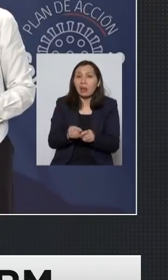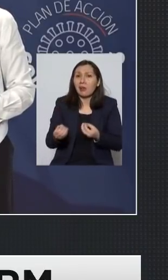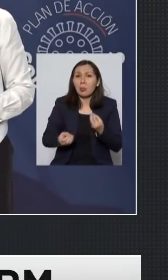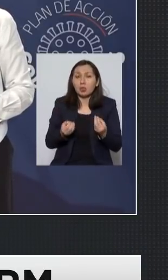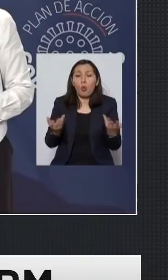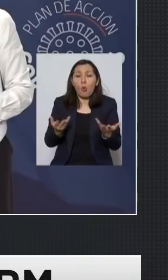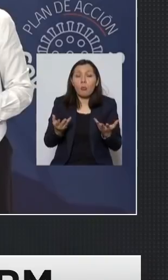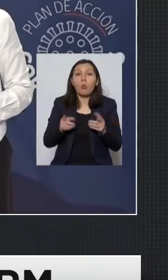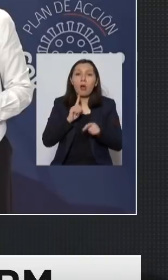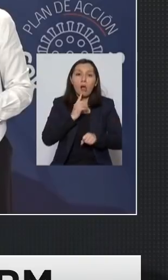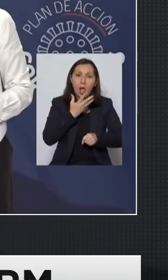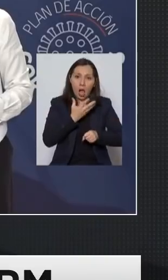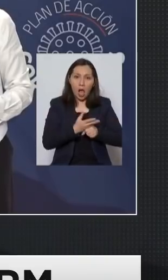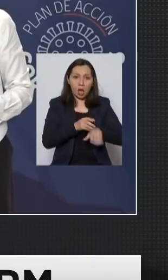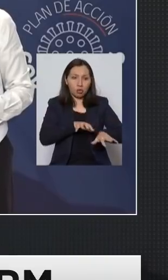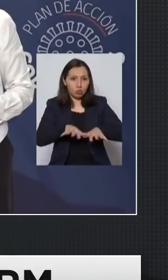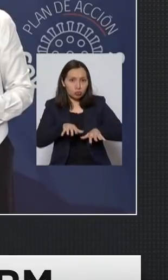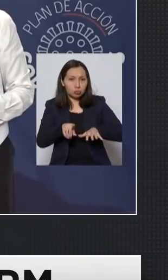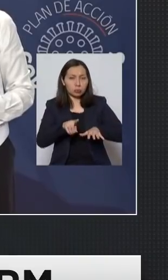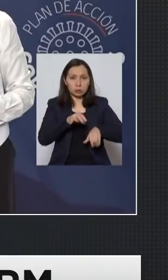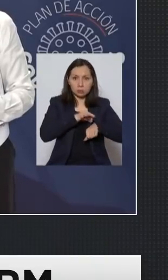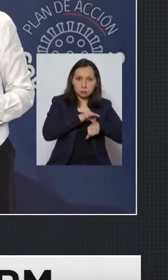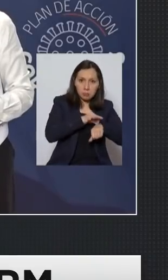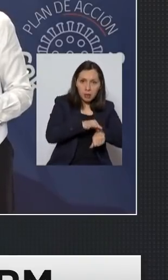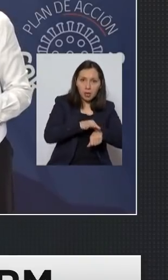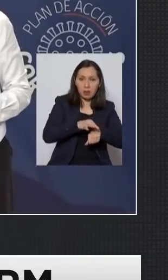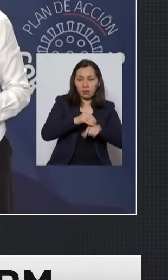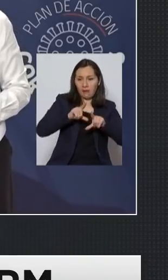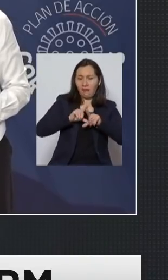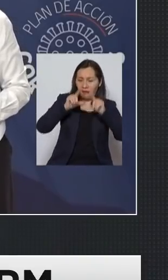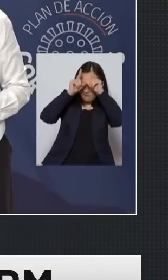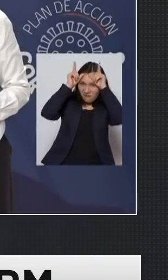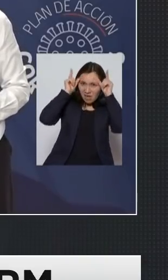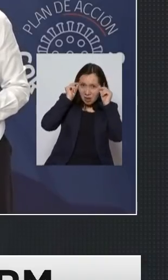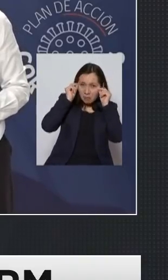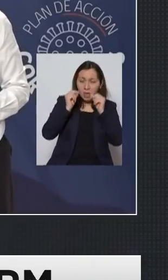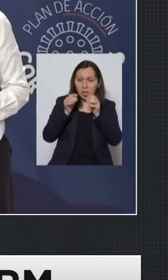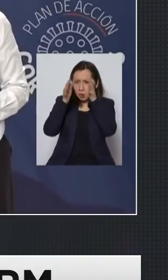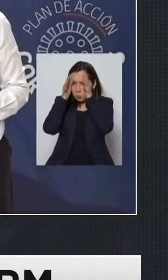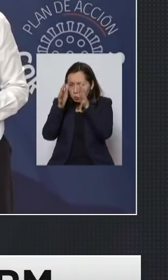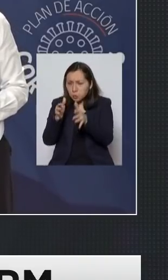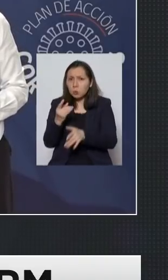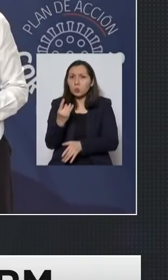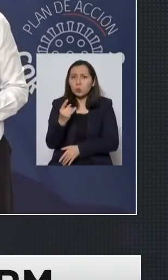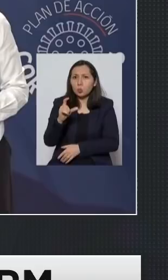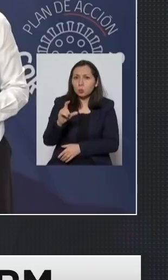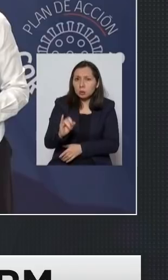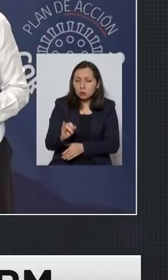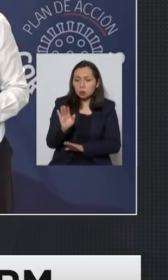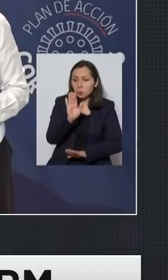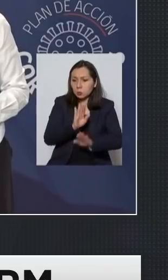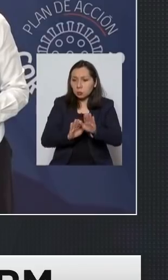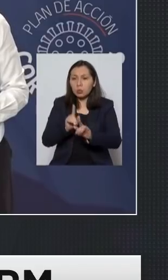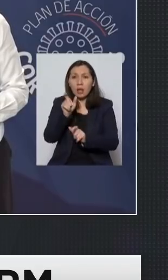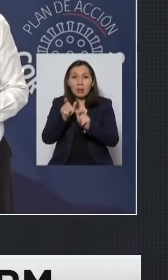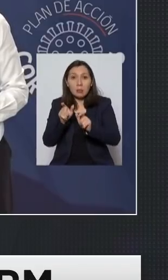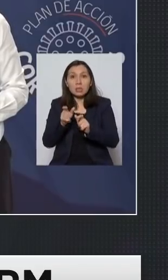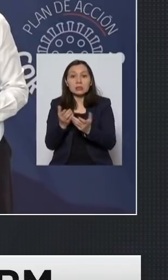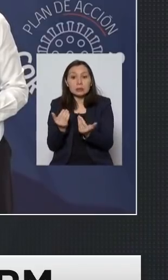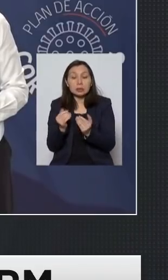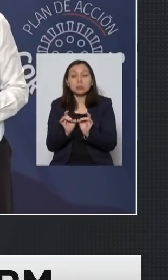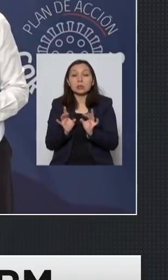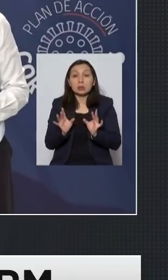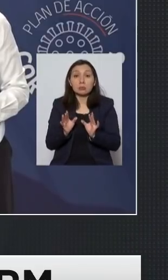poder contar con los recursos médicos enfermeras tratamiento intensivo para tratar a quienes lo